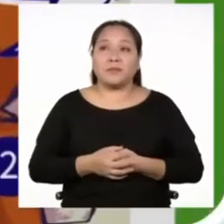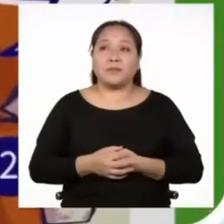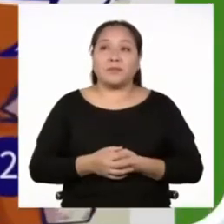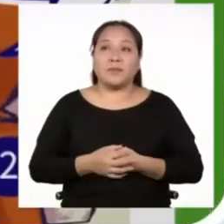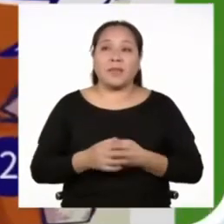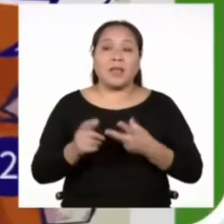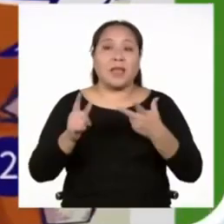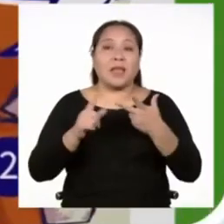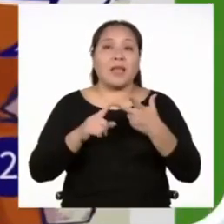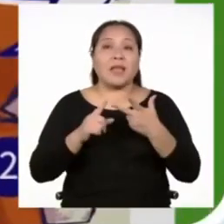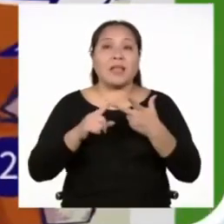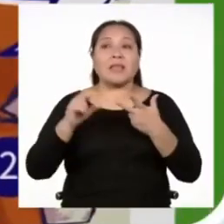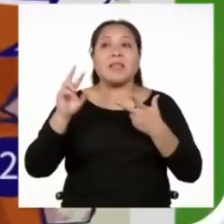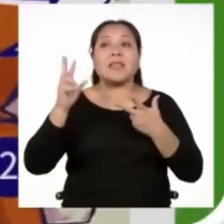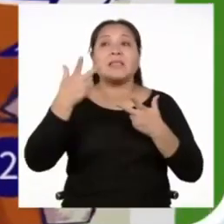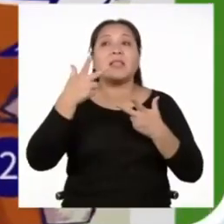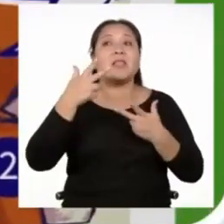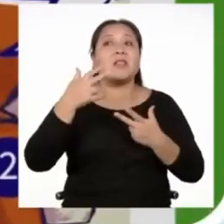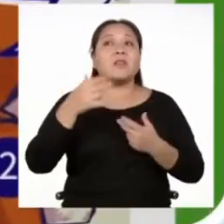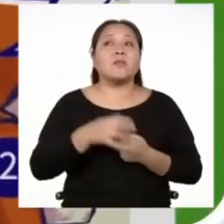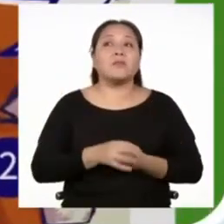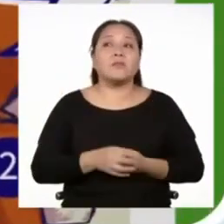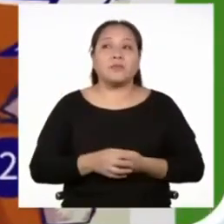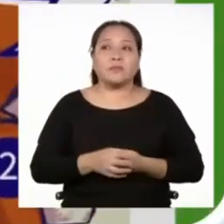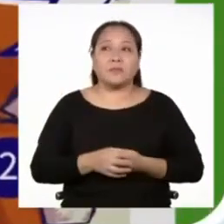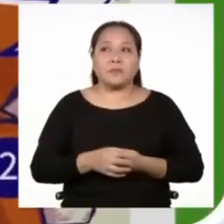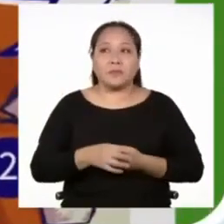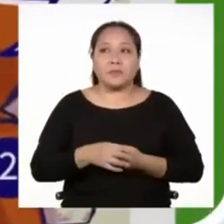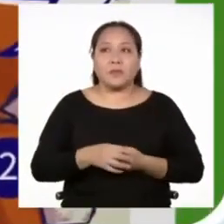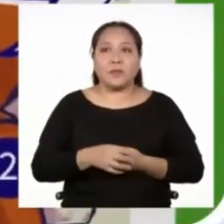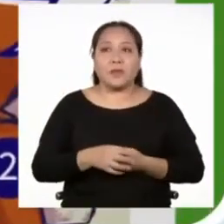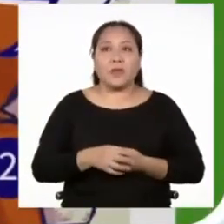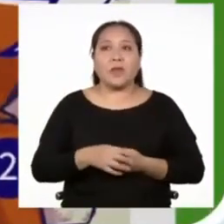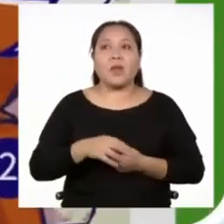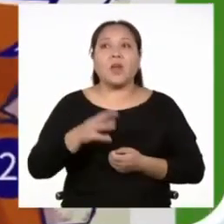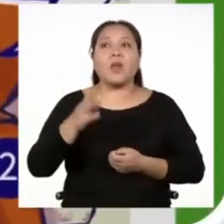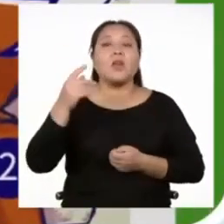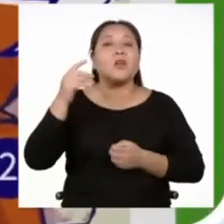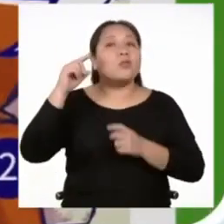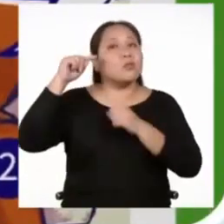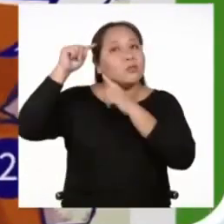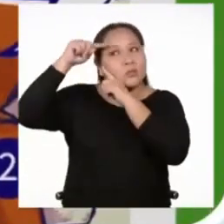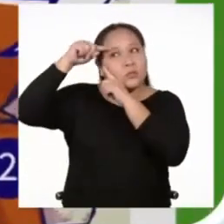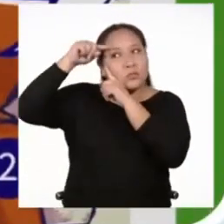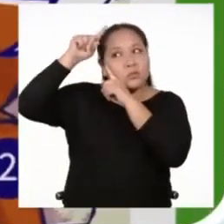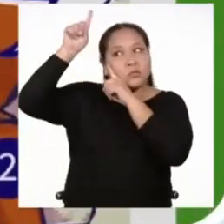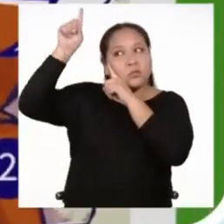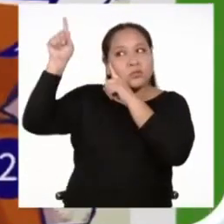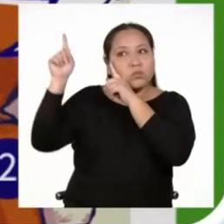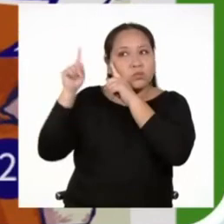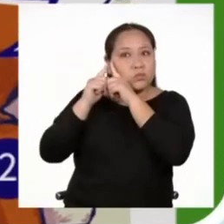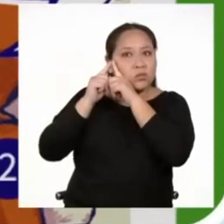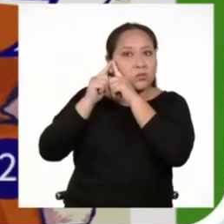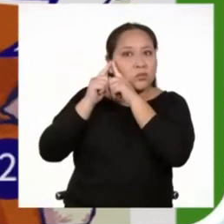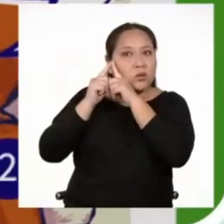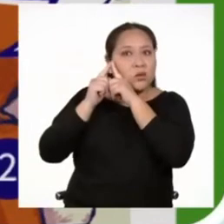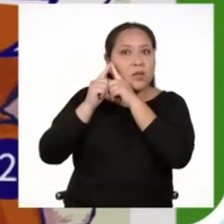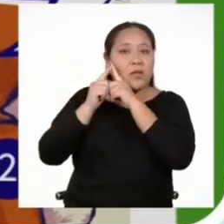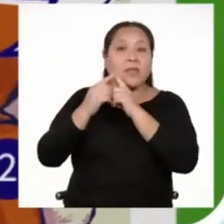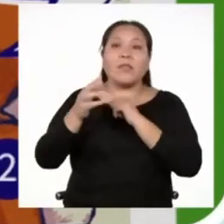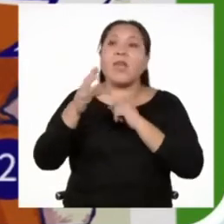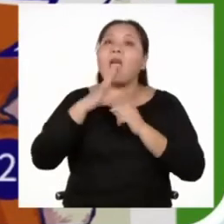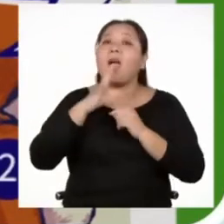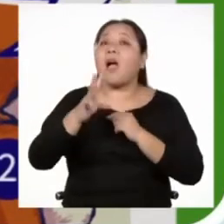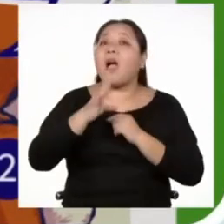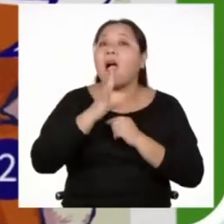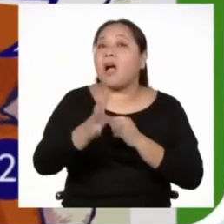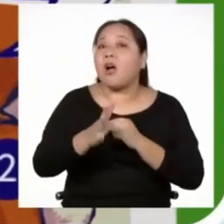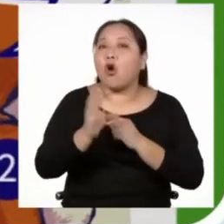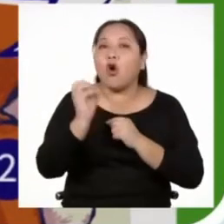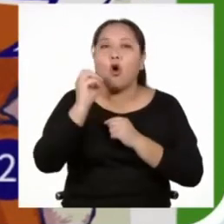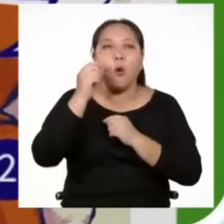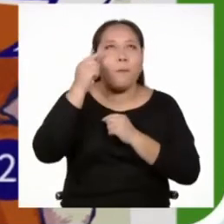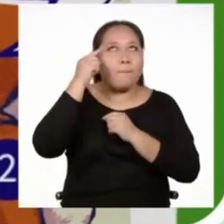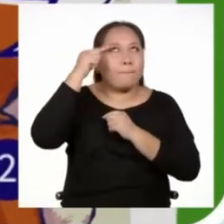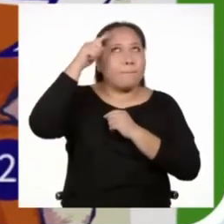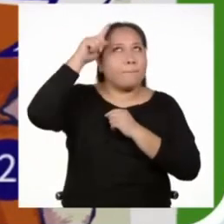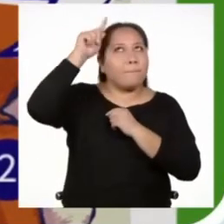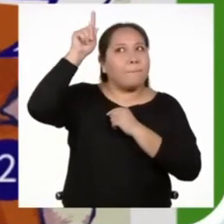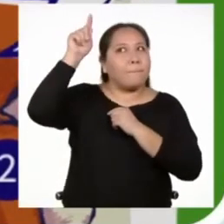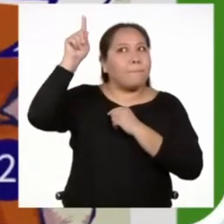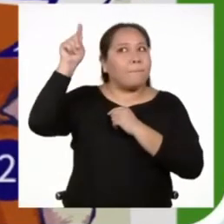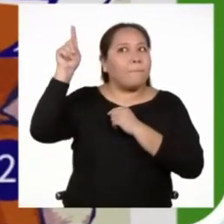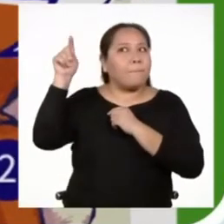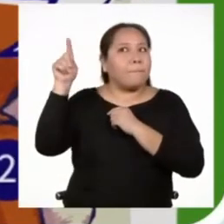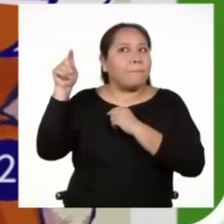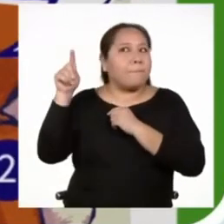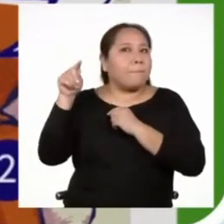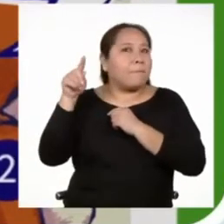Tercero, las llamadas, es decir, los globos de diálogo o pensamiento de los personajes. Sin embargo,